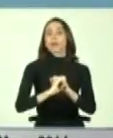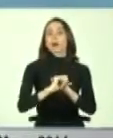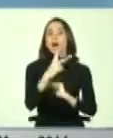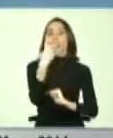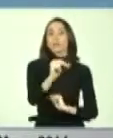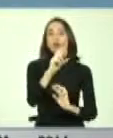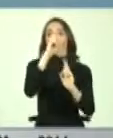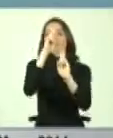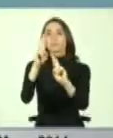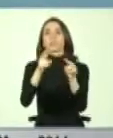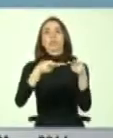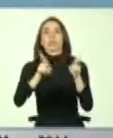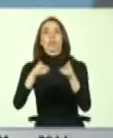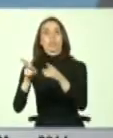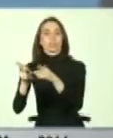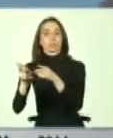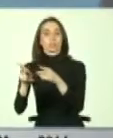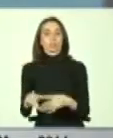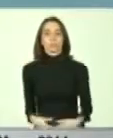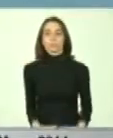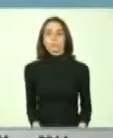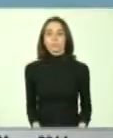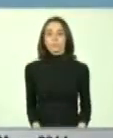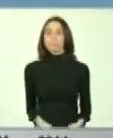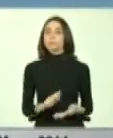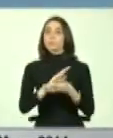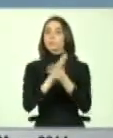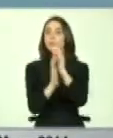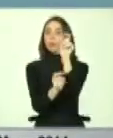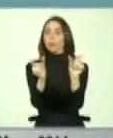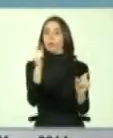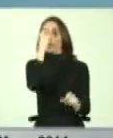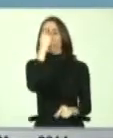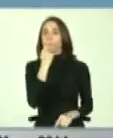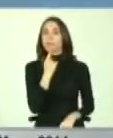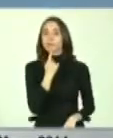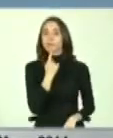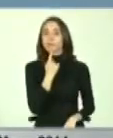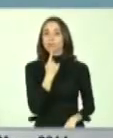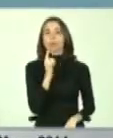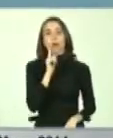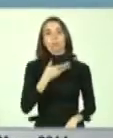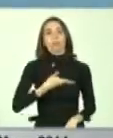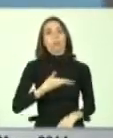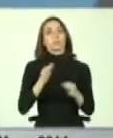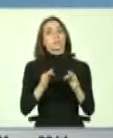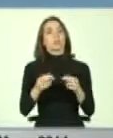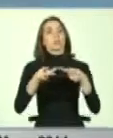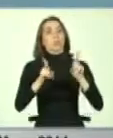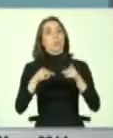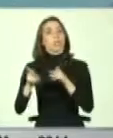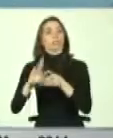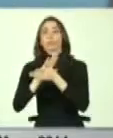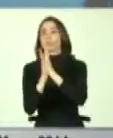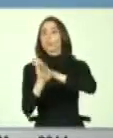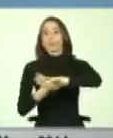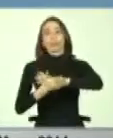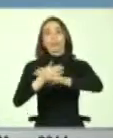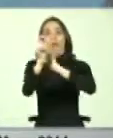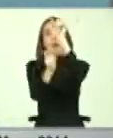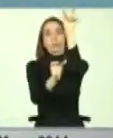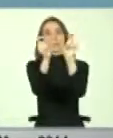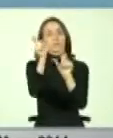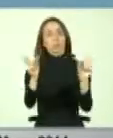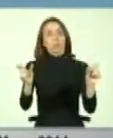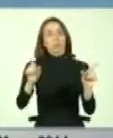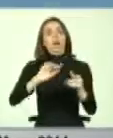respeto a los derechos. Todas las personas tenemos derechos, todas las personas, en